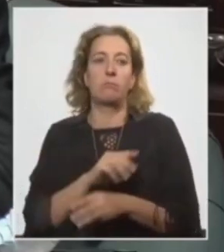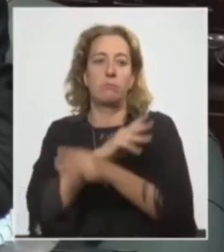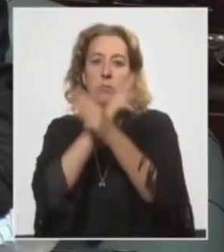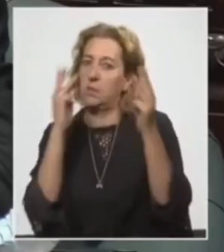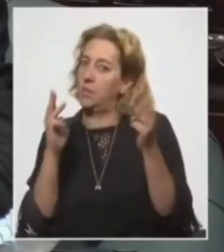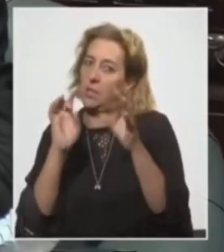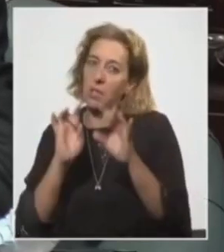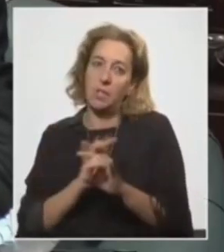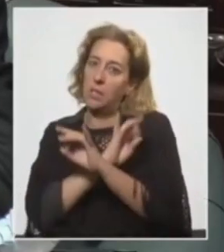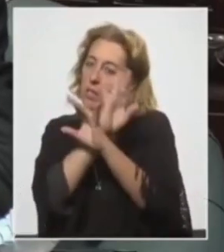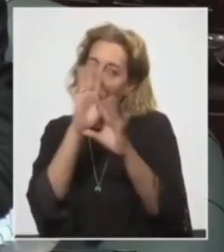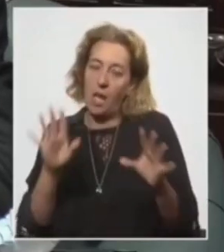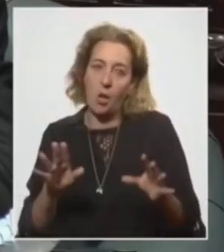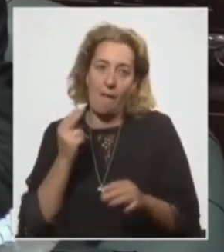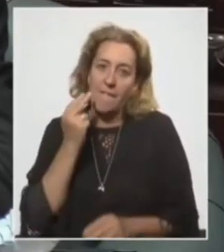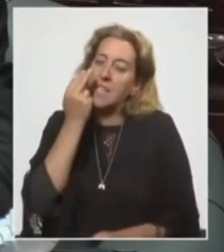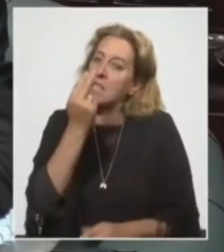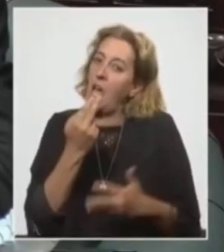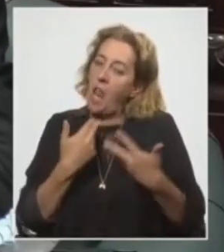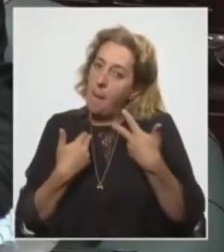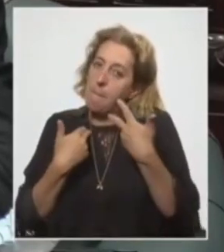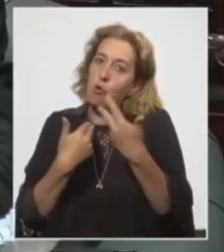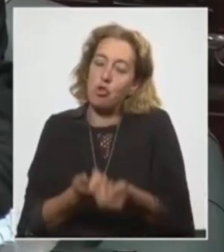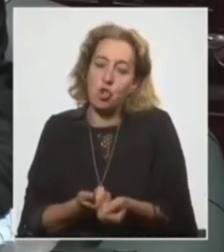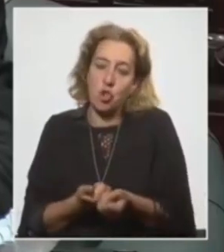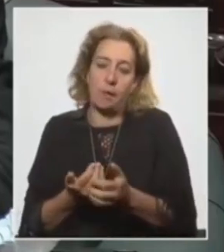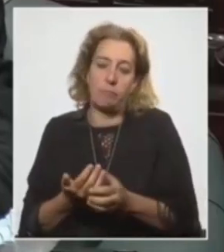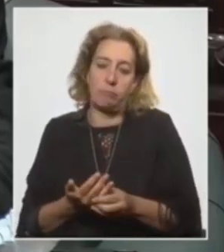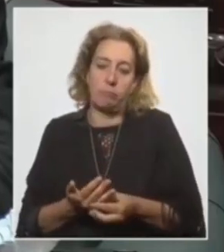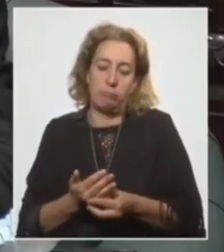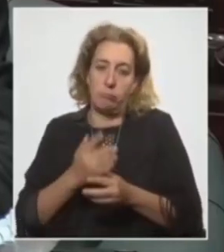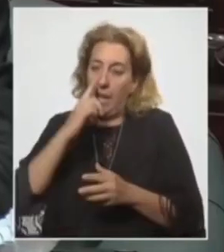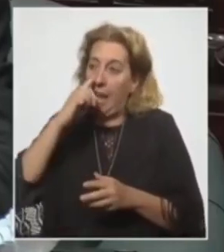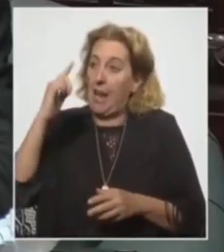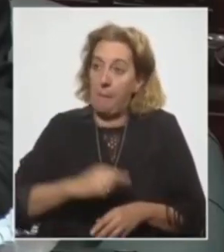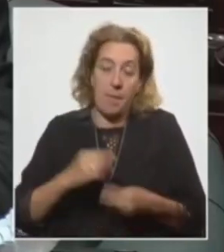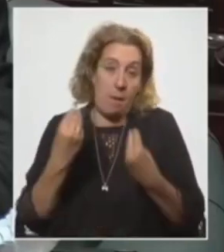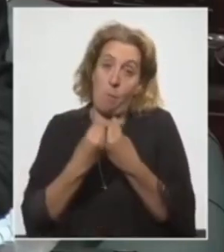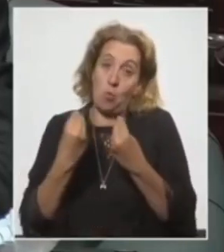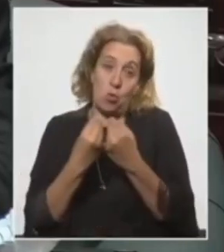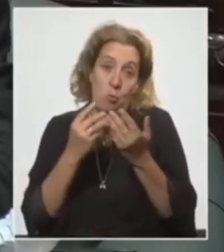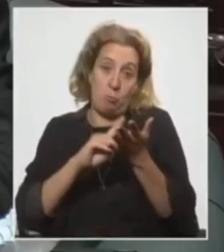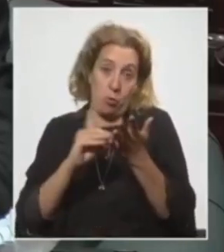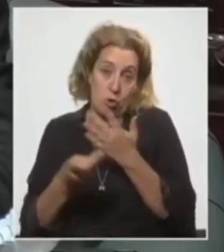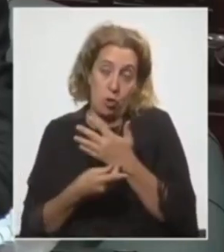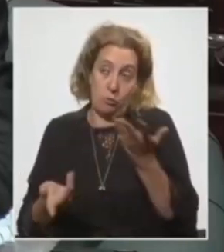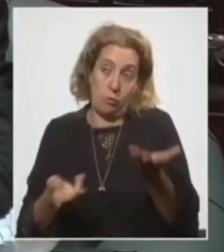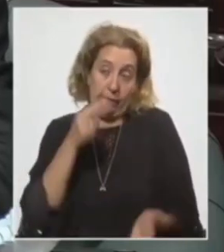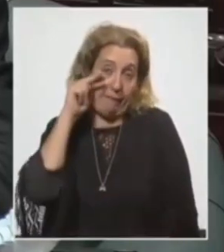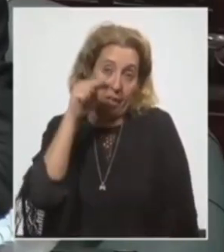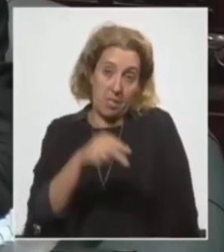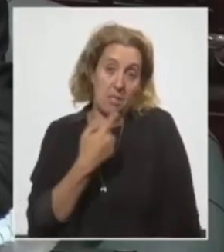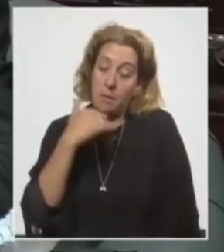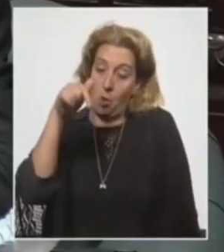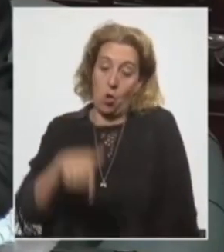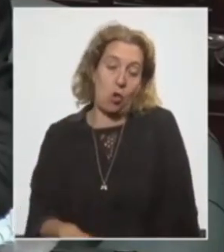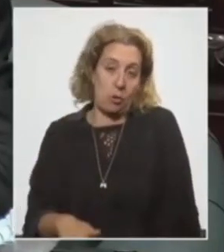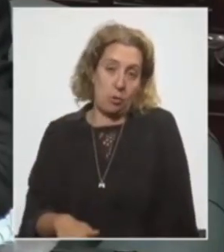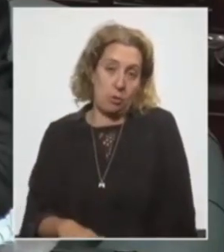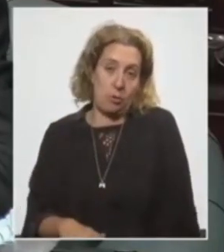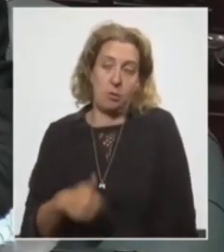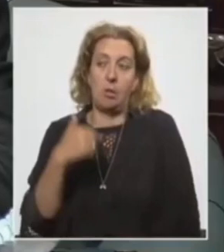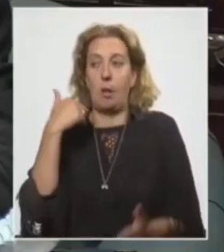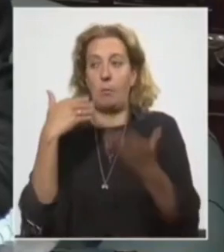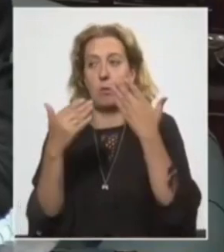claro talante de habilitar y apoyar de manera ultra rápida un montón de proyectos, y si no veas el ejemplo de hoy, estamos